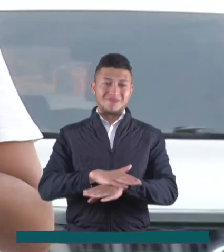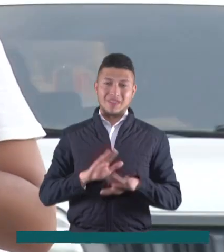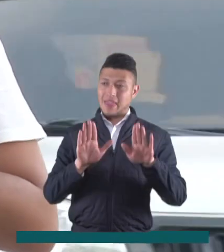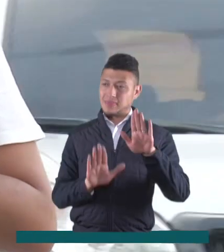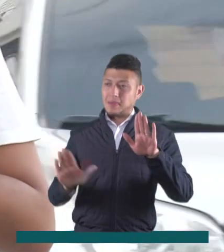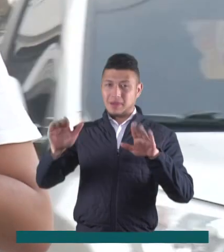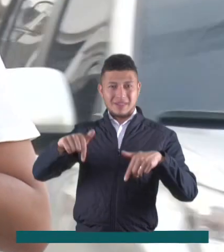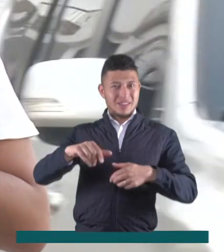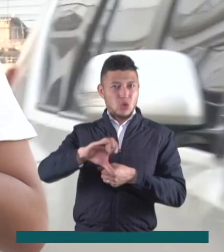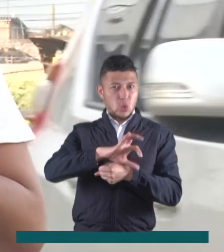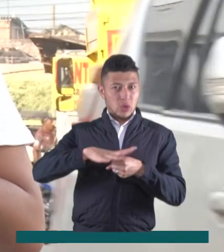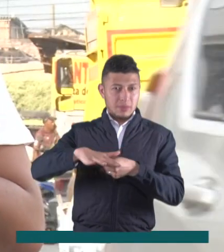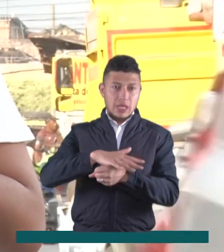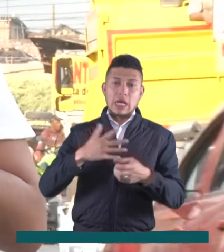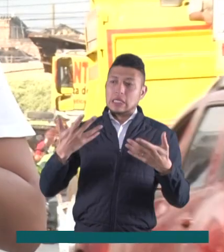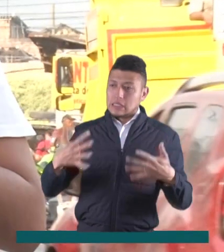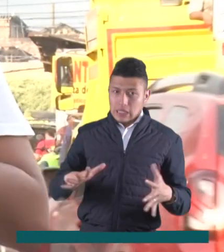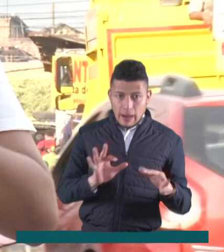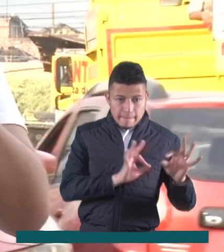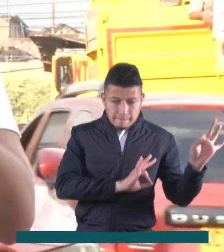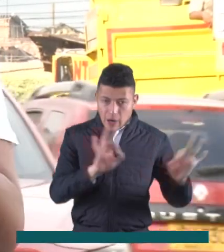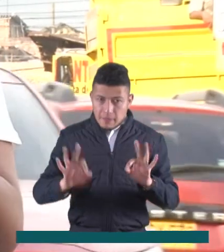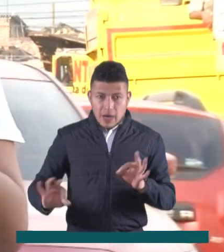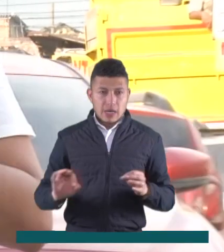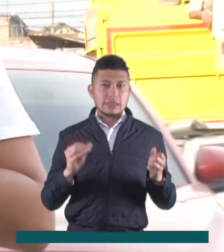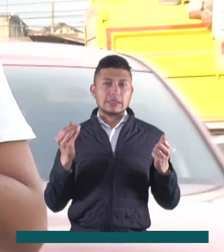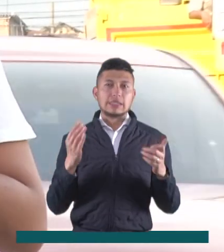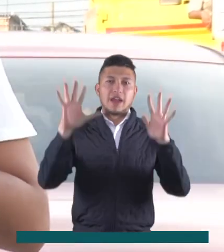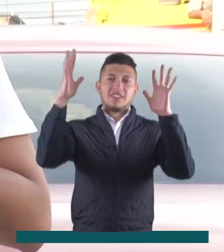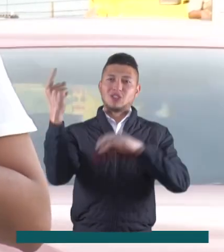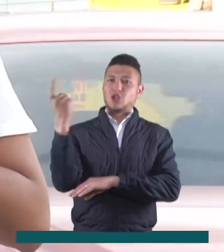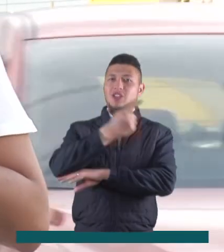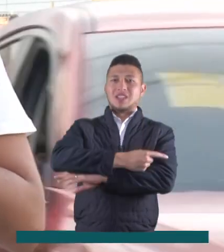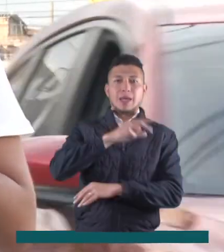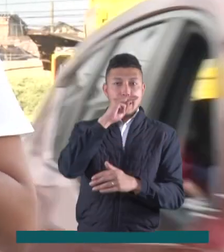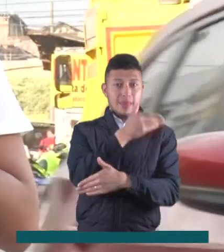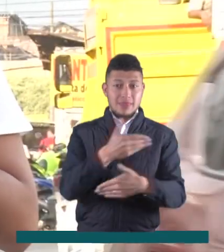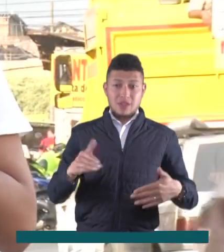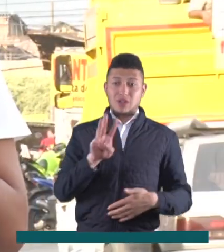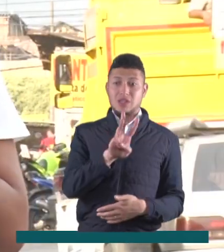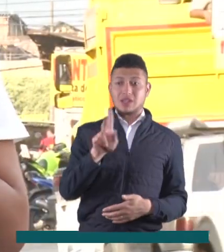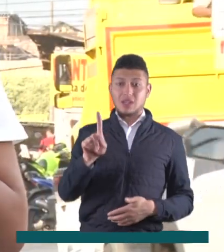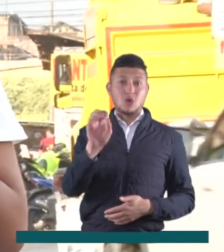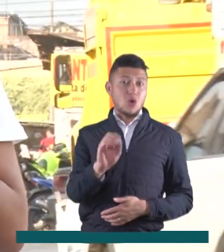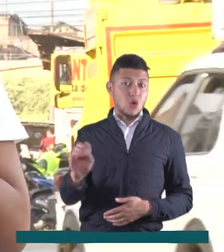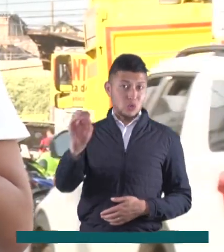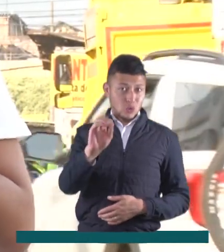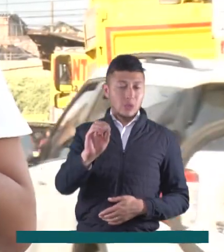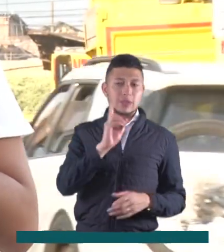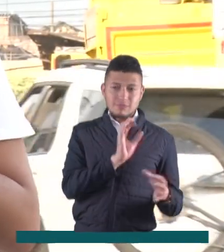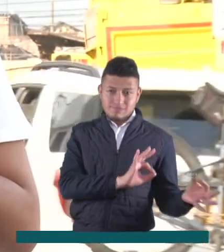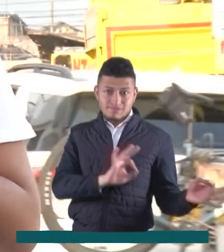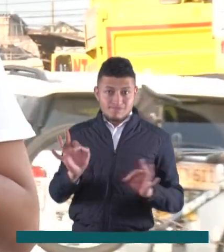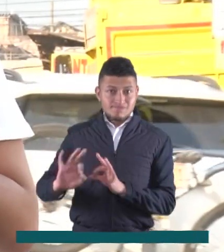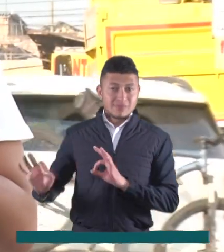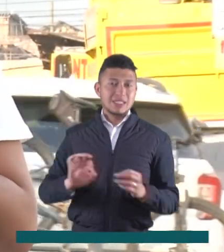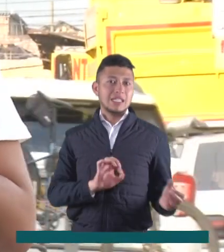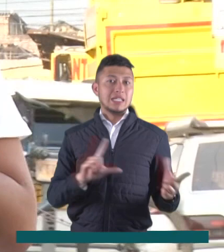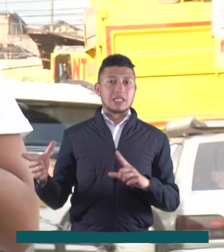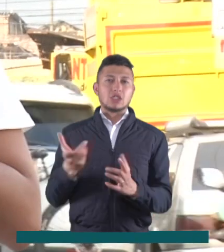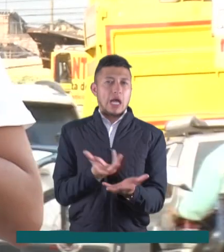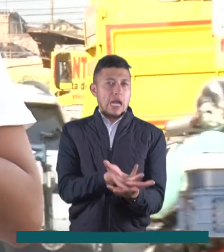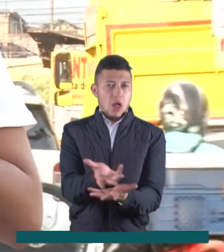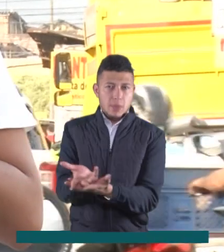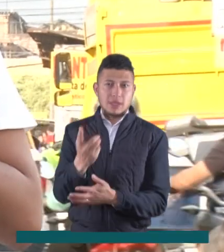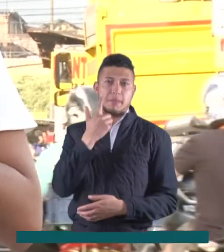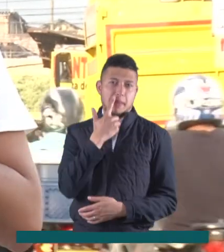buenas tardes, desde el departamento de Cundinamarca ya se alistan para la celebración del Día de los Niños este 31 de octubre. Principalmente le han